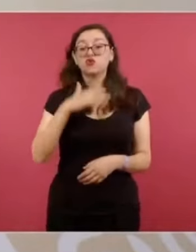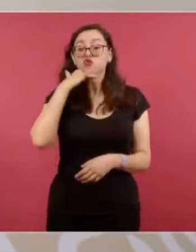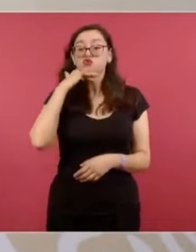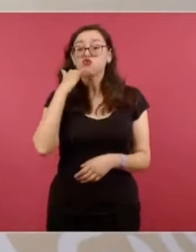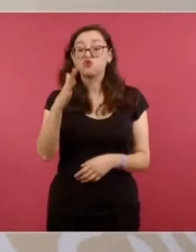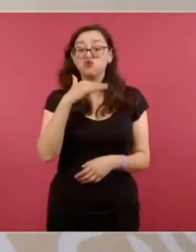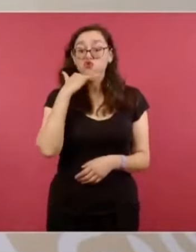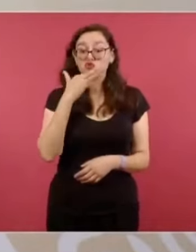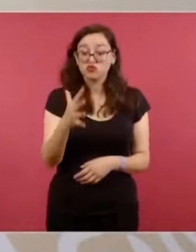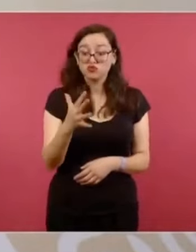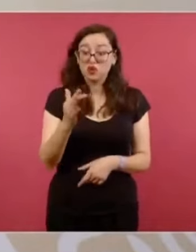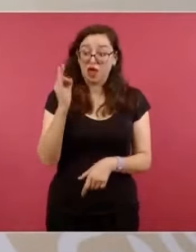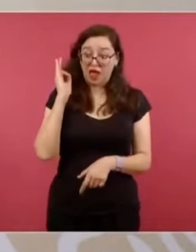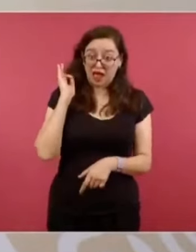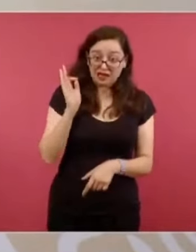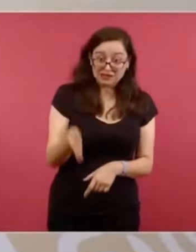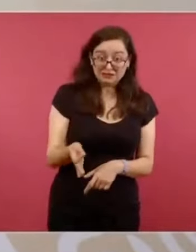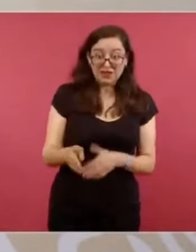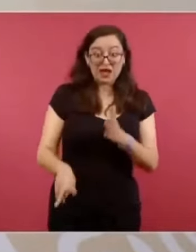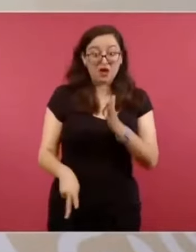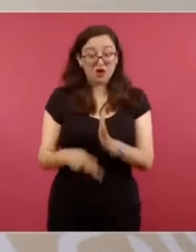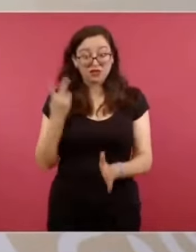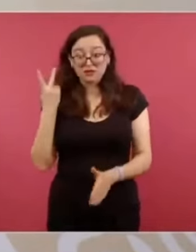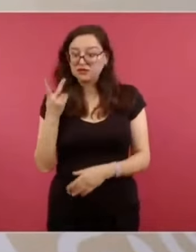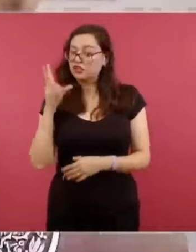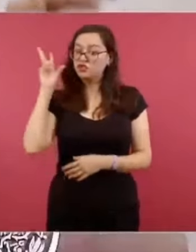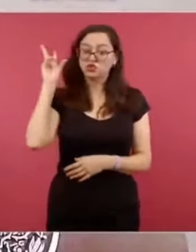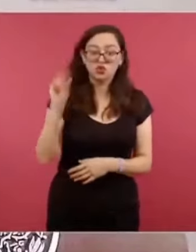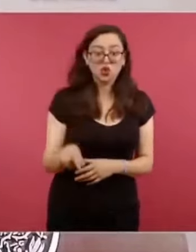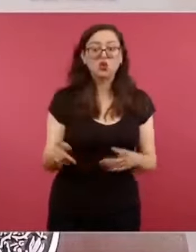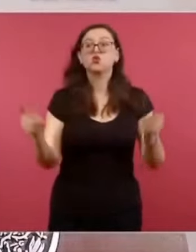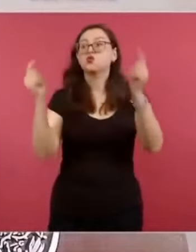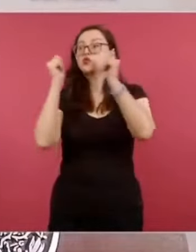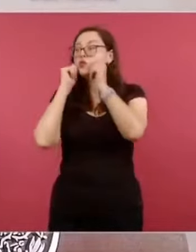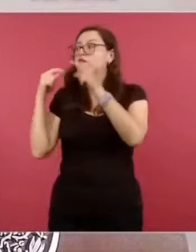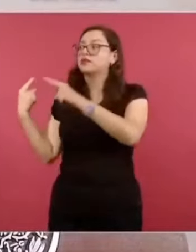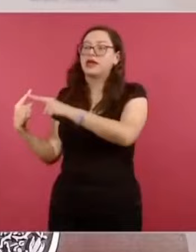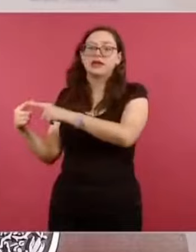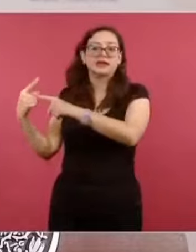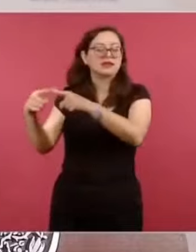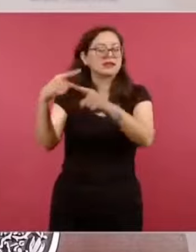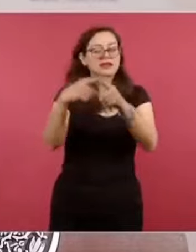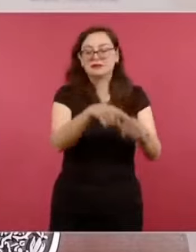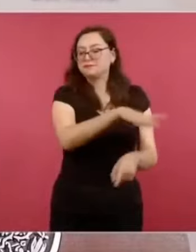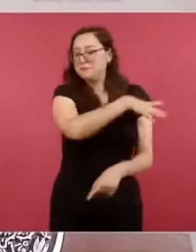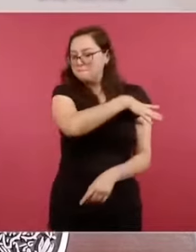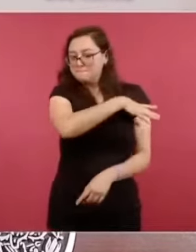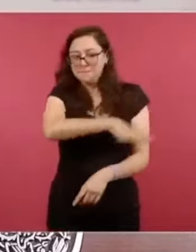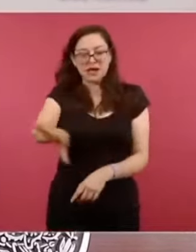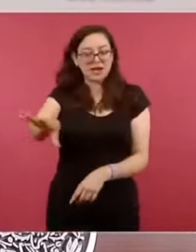Corrupción no venga de donde venga, aunque les moleste. Y además,